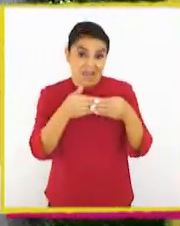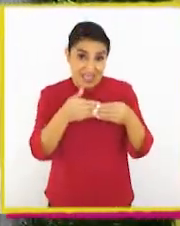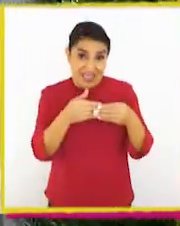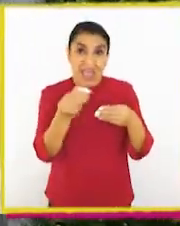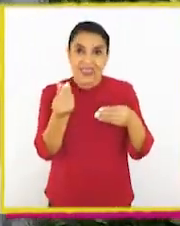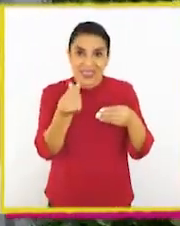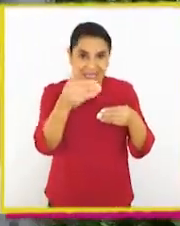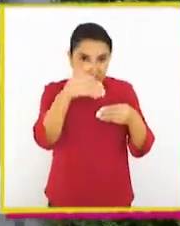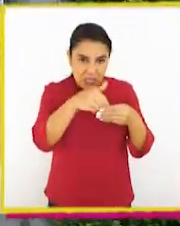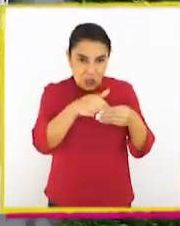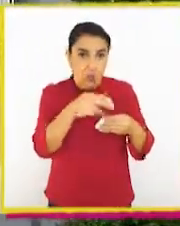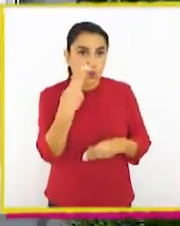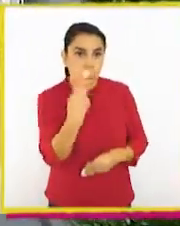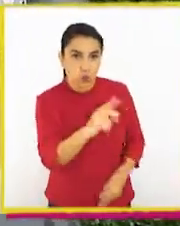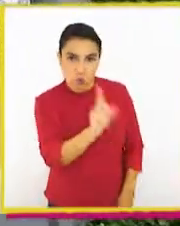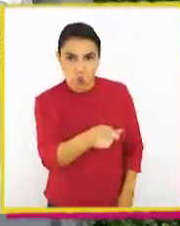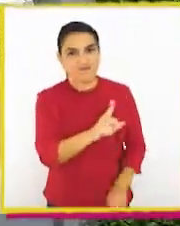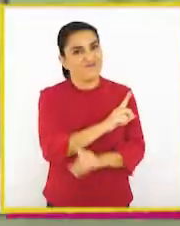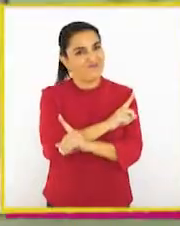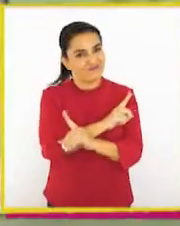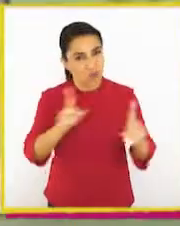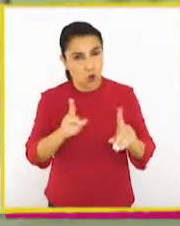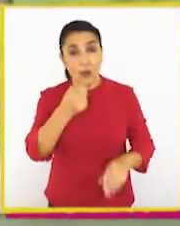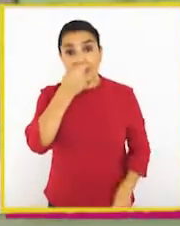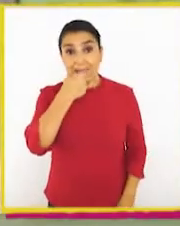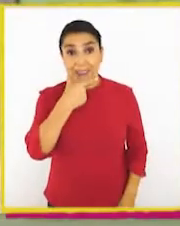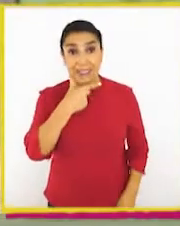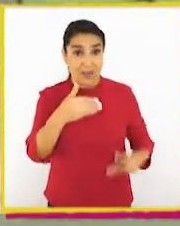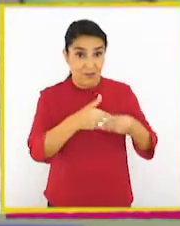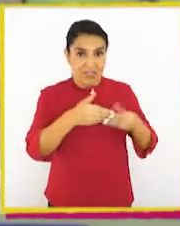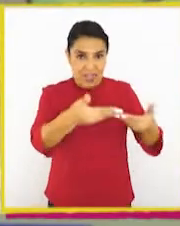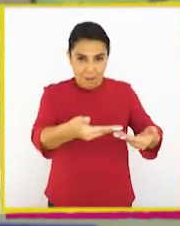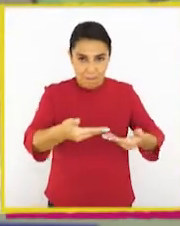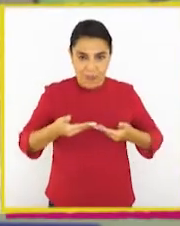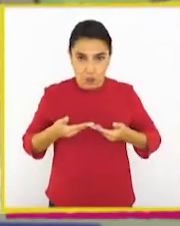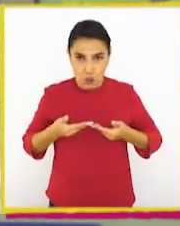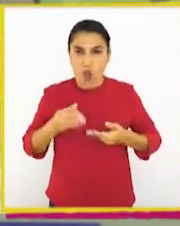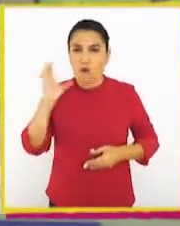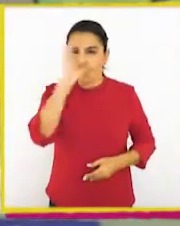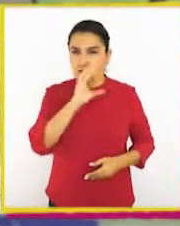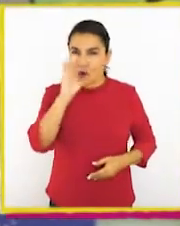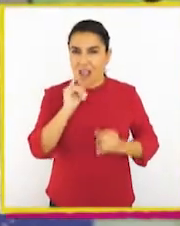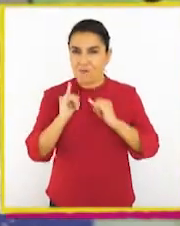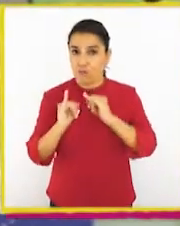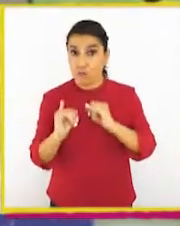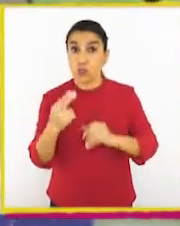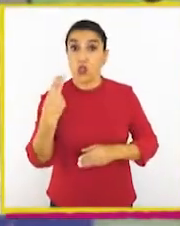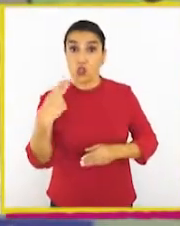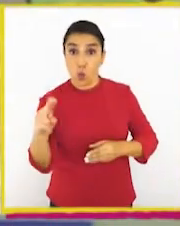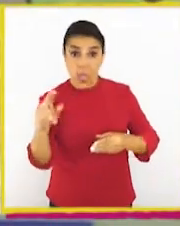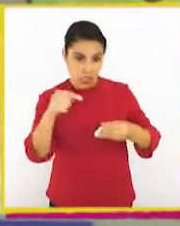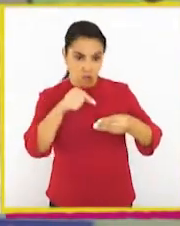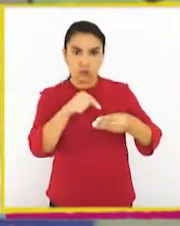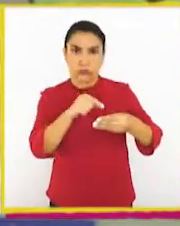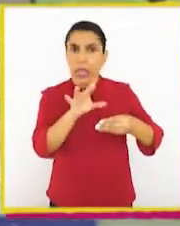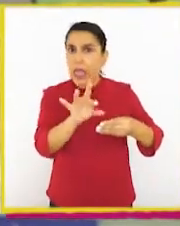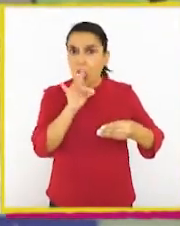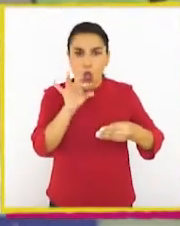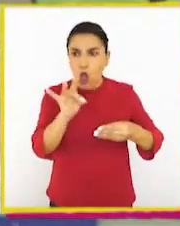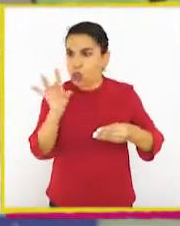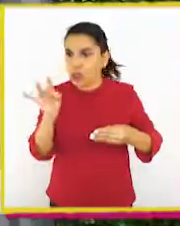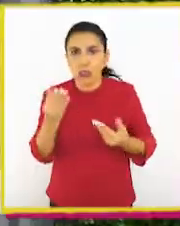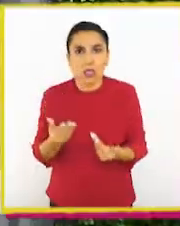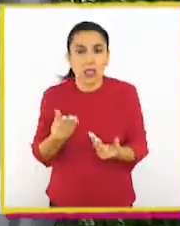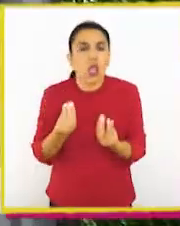billetera y el dinero no es tuyo! ¡No! ¡Chester me pasó la billetera y al buscar información del dueño, encontré muchas